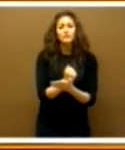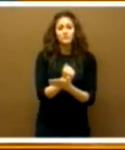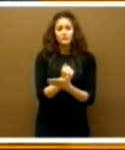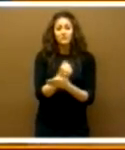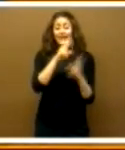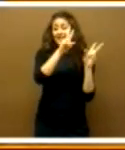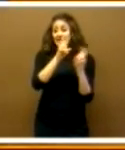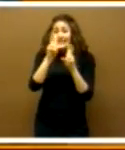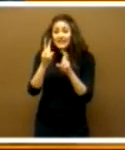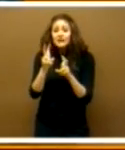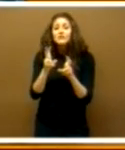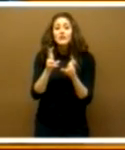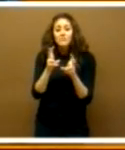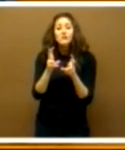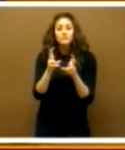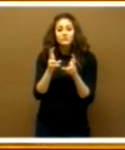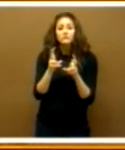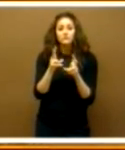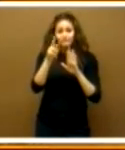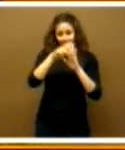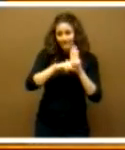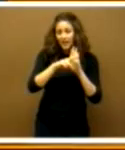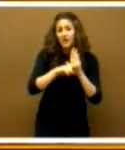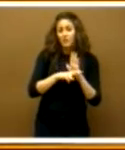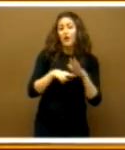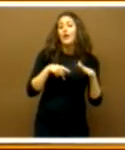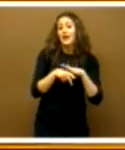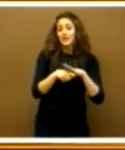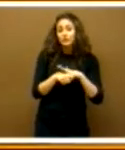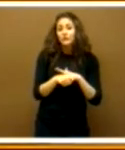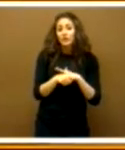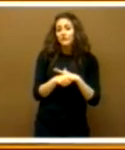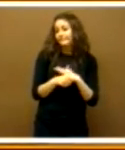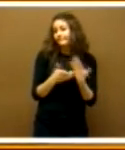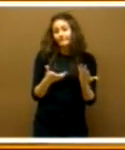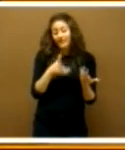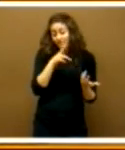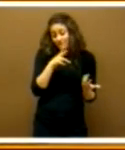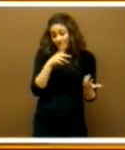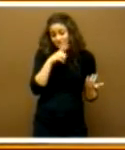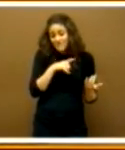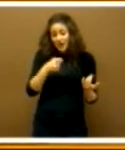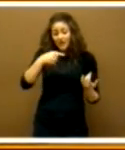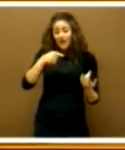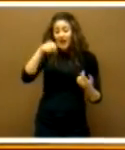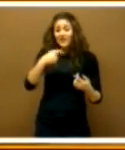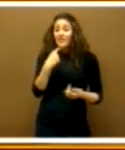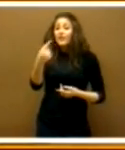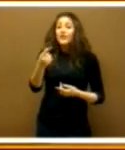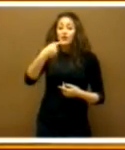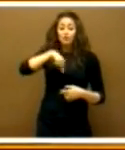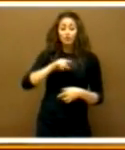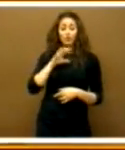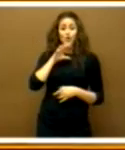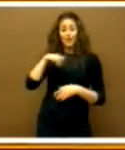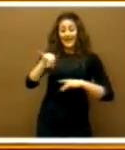regulado el tema. Y es una lástima tener que volverle a decir aquí que somos la última región que presenta